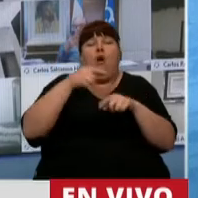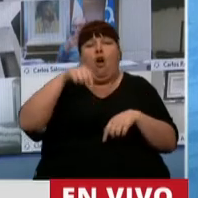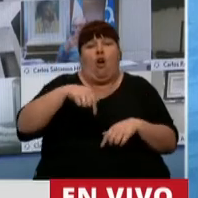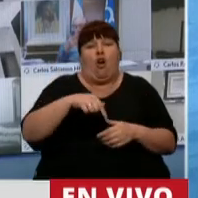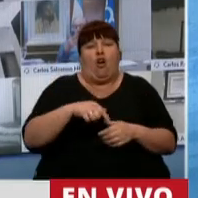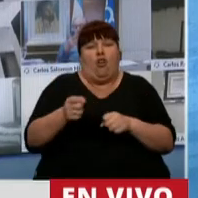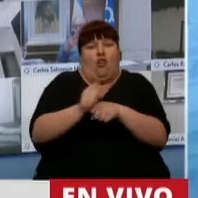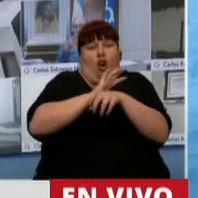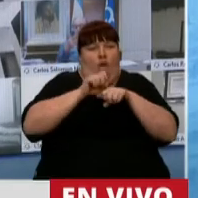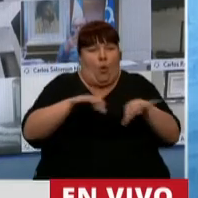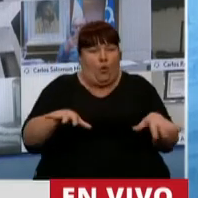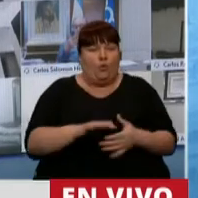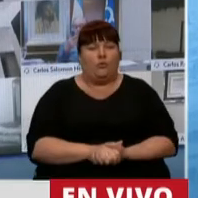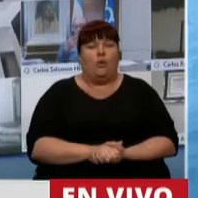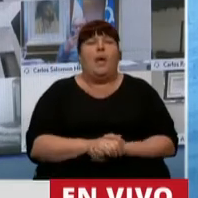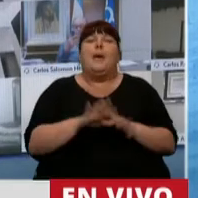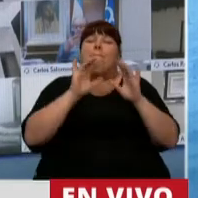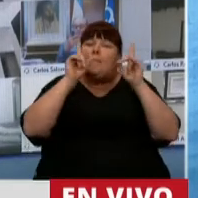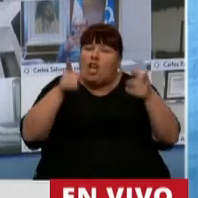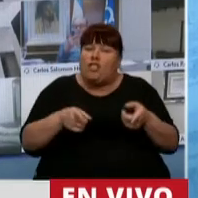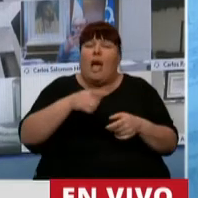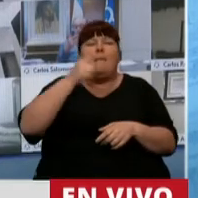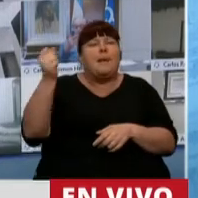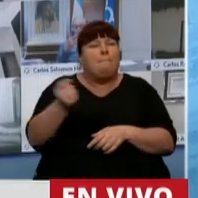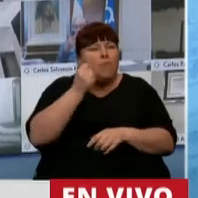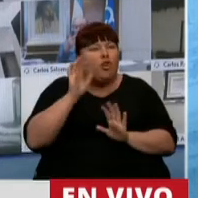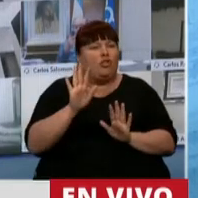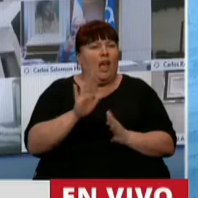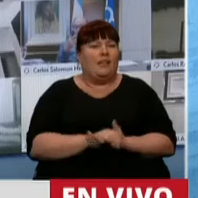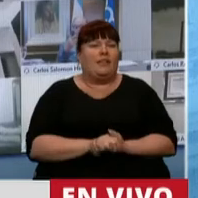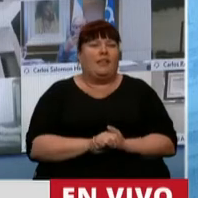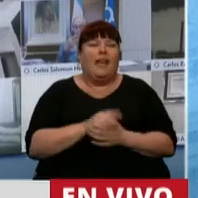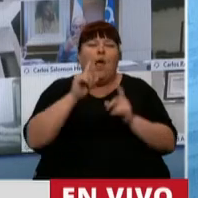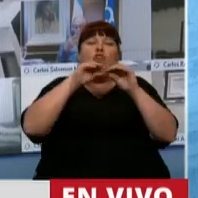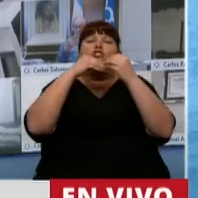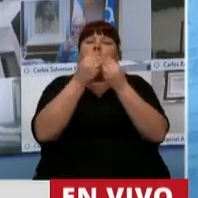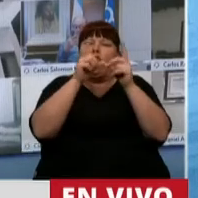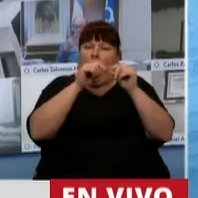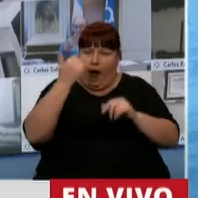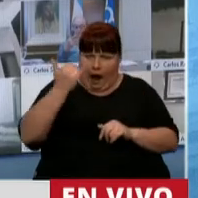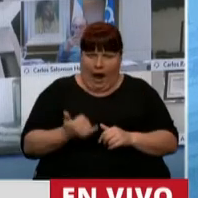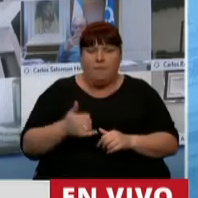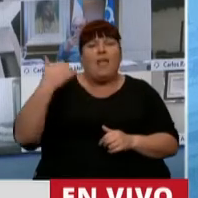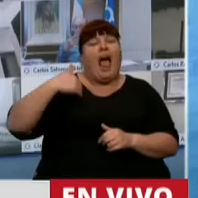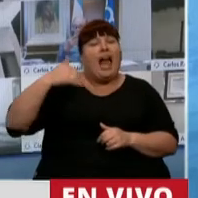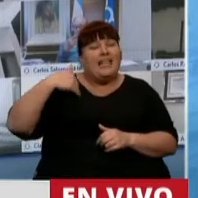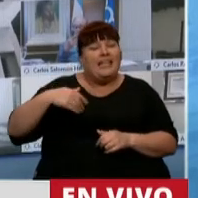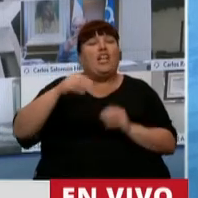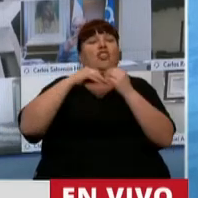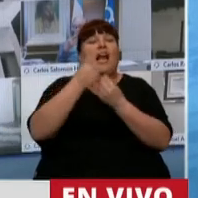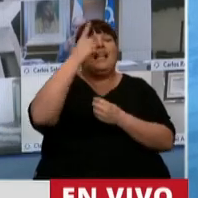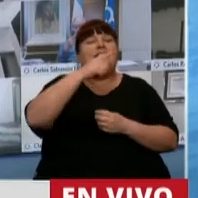pandemia. Pero también es importante destacar algunas cifras. El argentino lleva